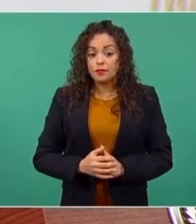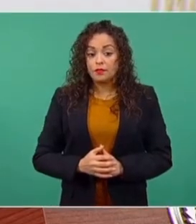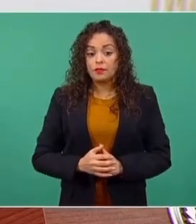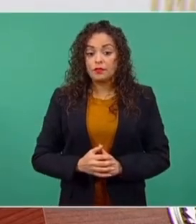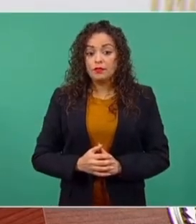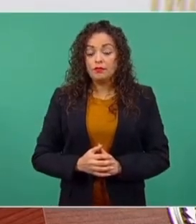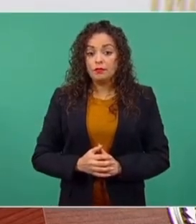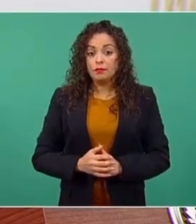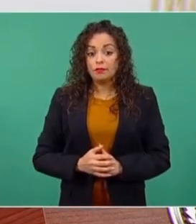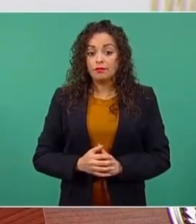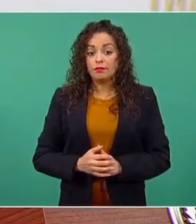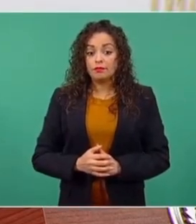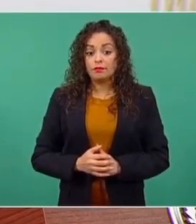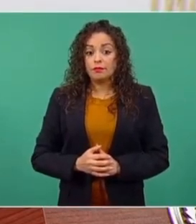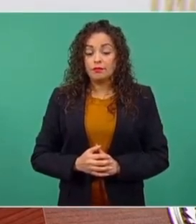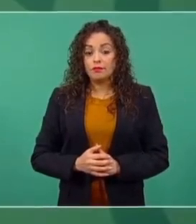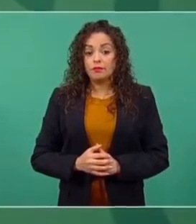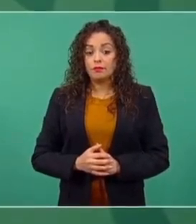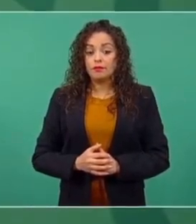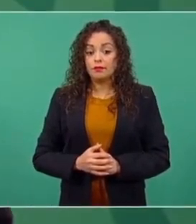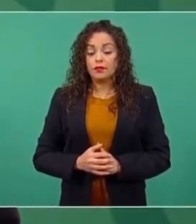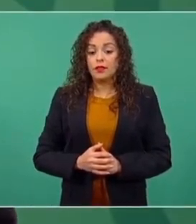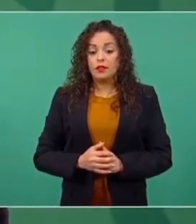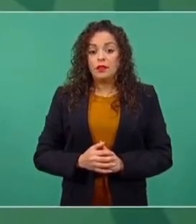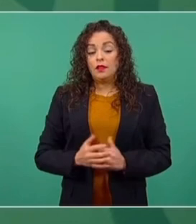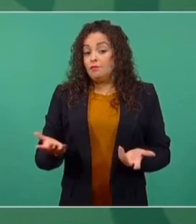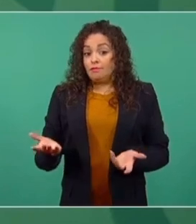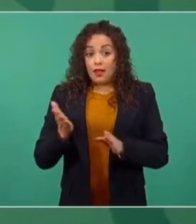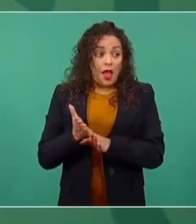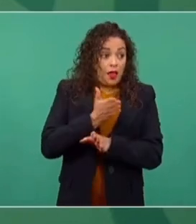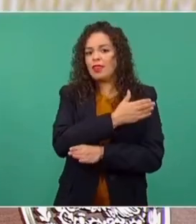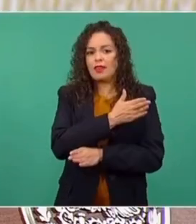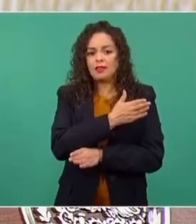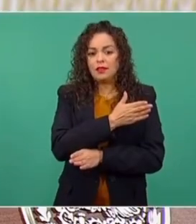porque se sentían intocables.